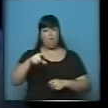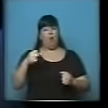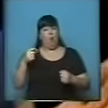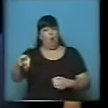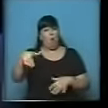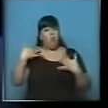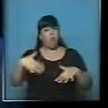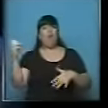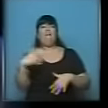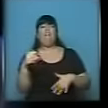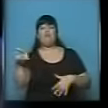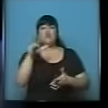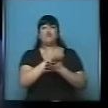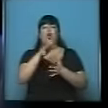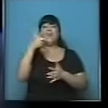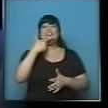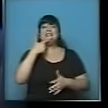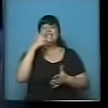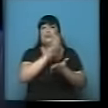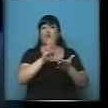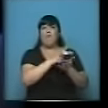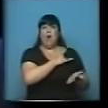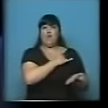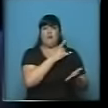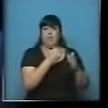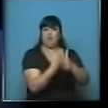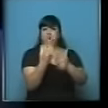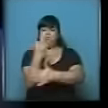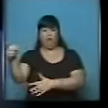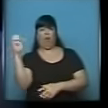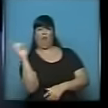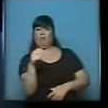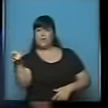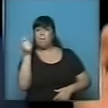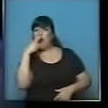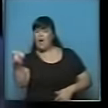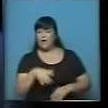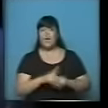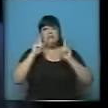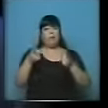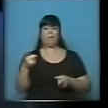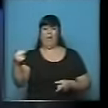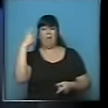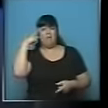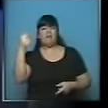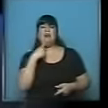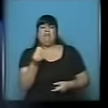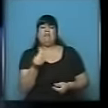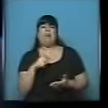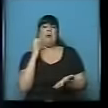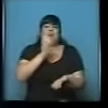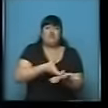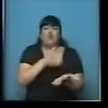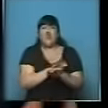creación de 17 nuevas universidades. Como también ha hecho referencia a qué sentido tenía invertir en ciencia y